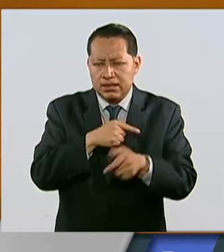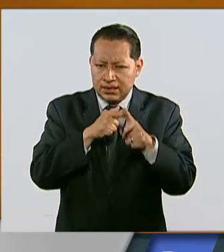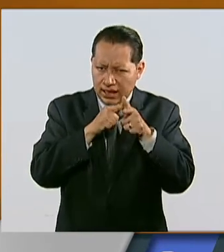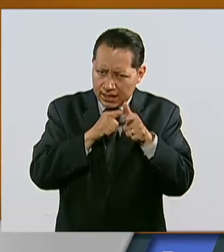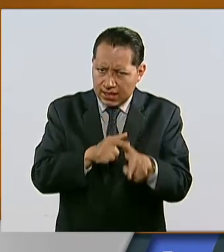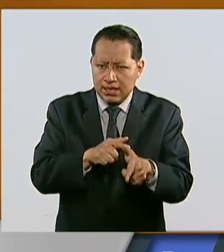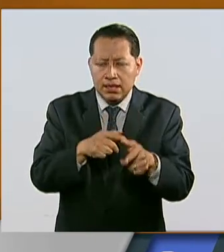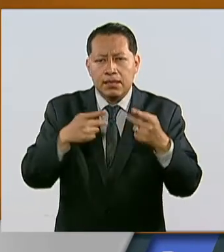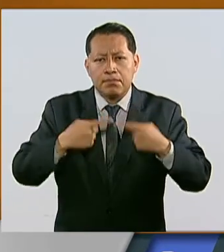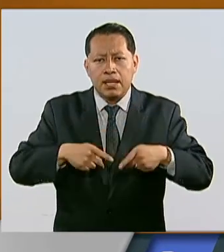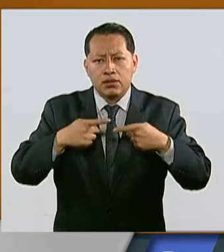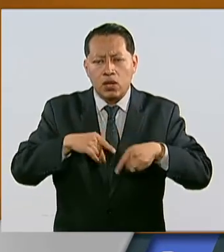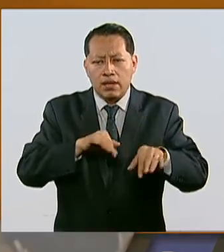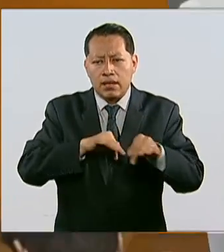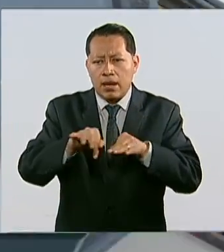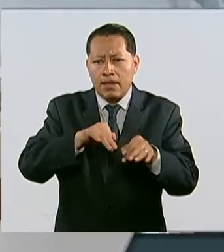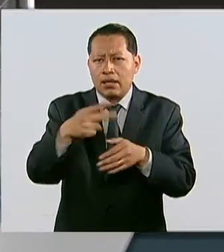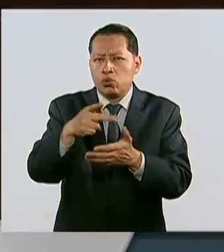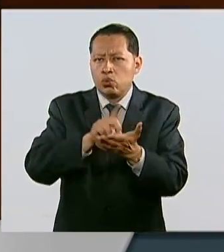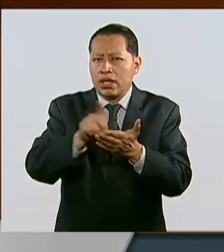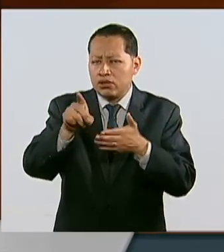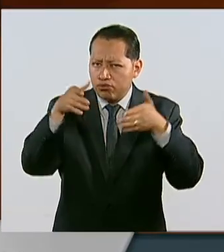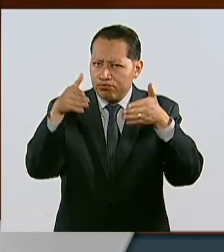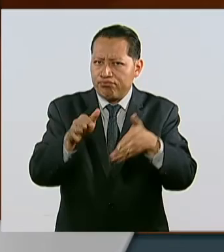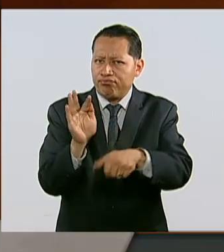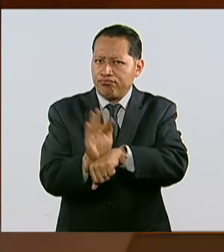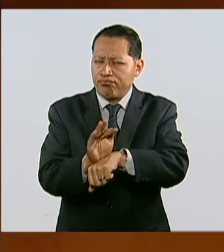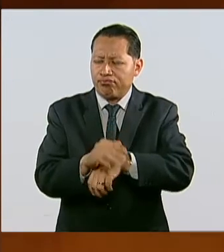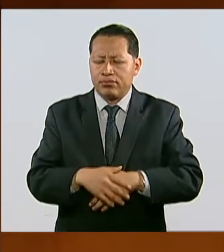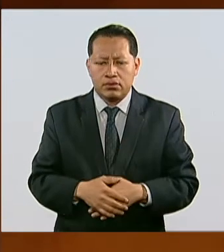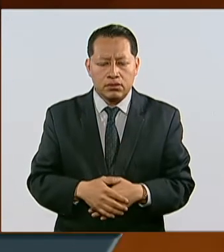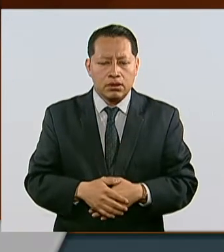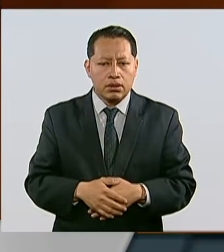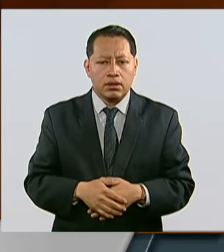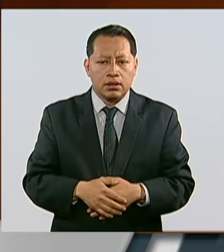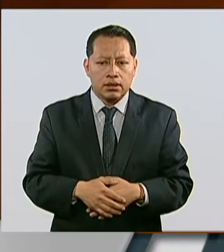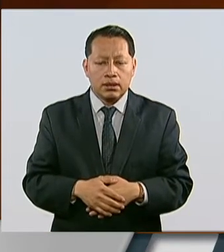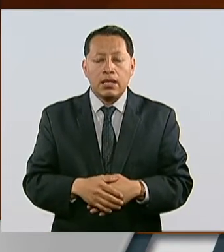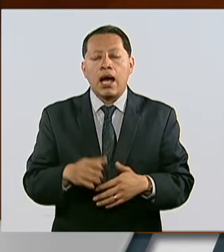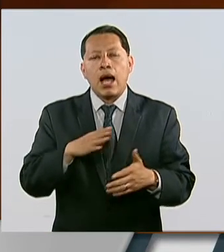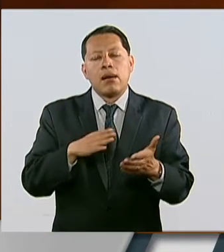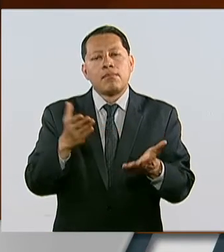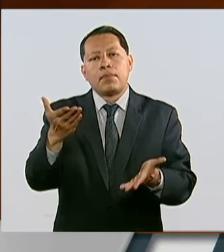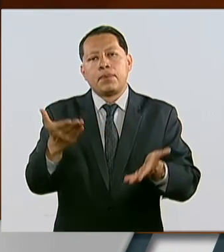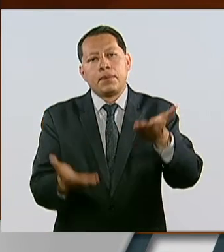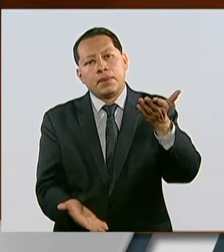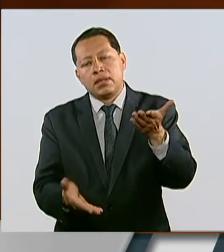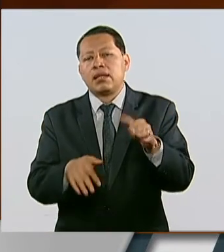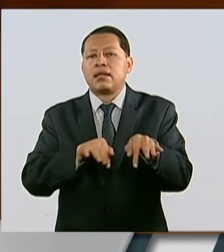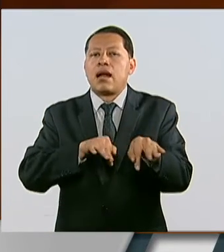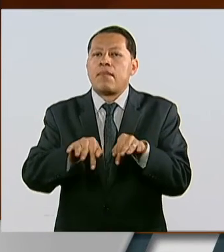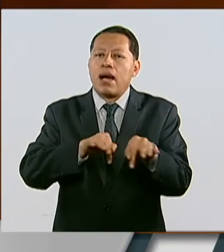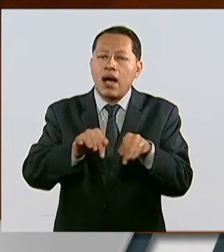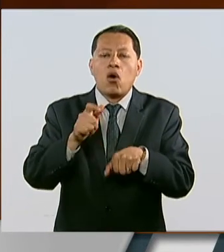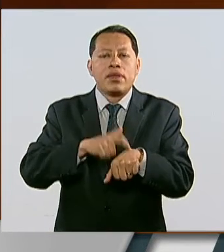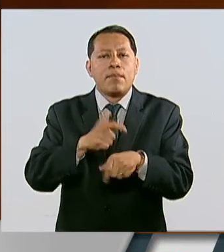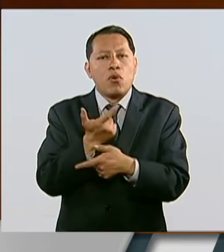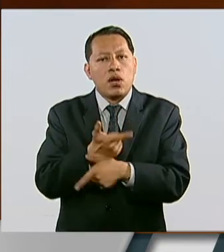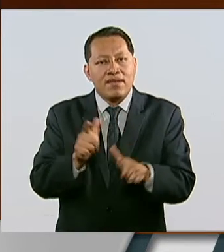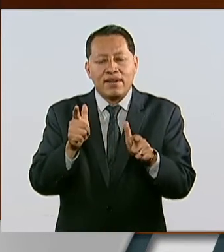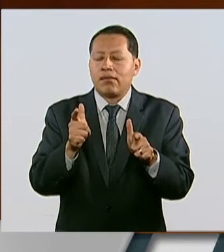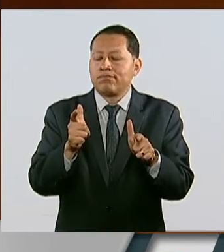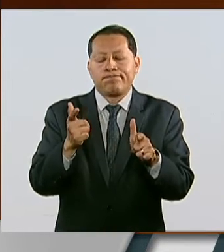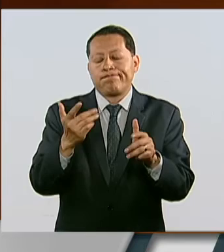derechos de la clase trabajadora de México. Hay un claro desbalance entre el trabajo y el tiempo libre. Las y los